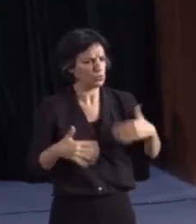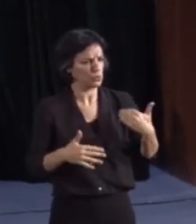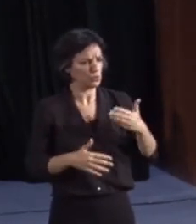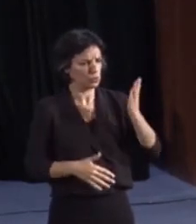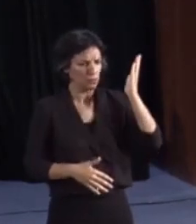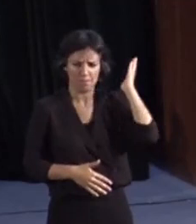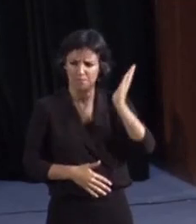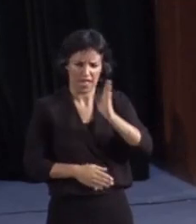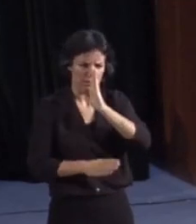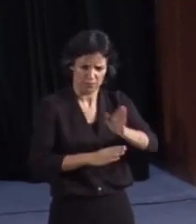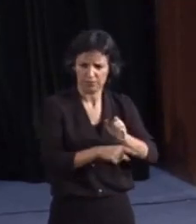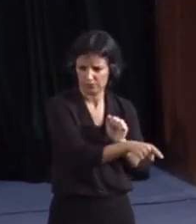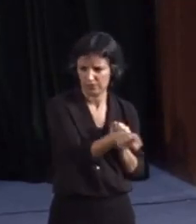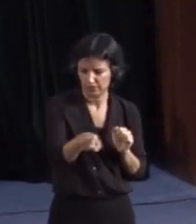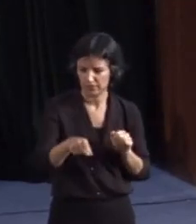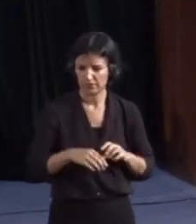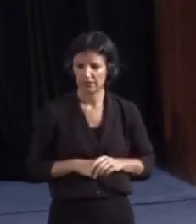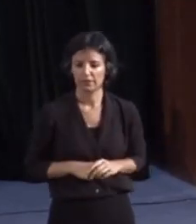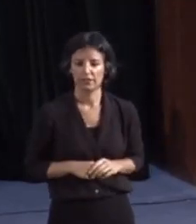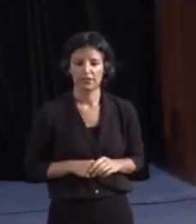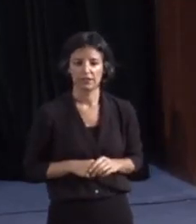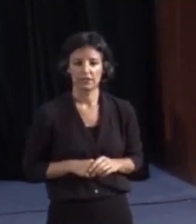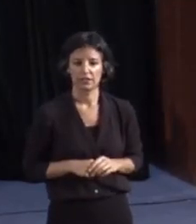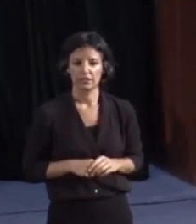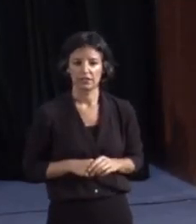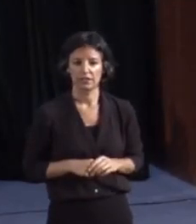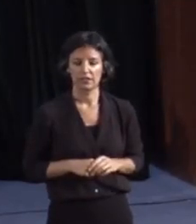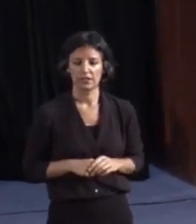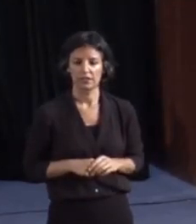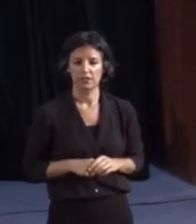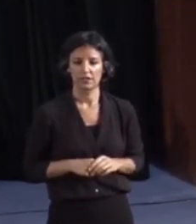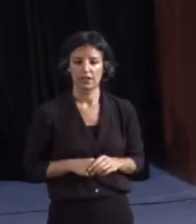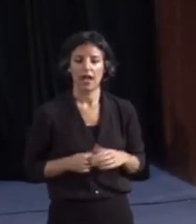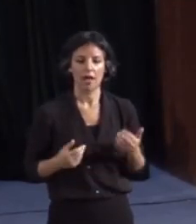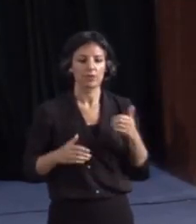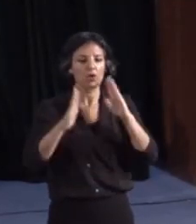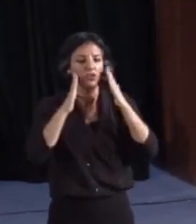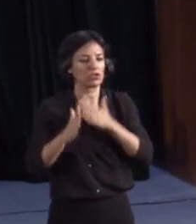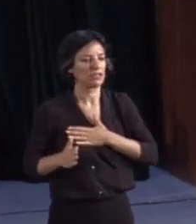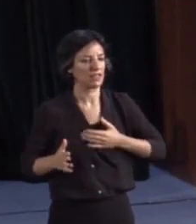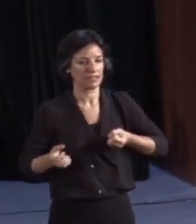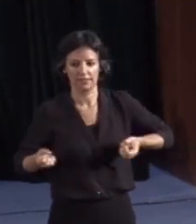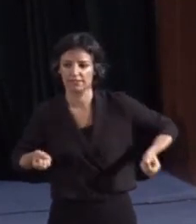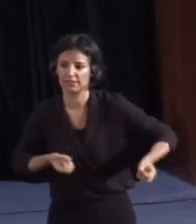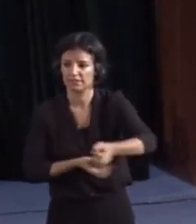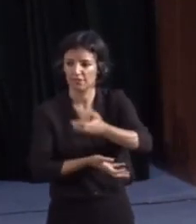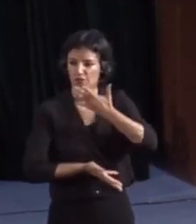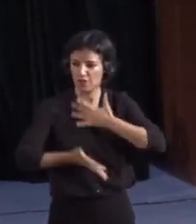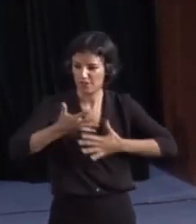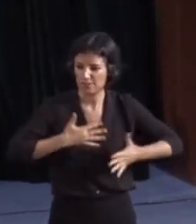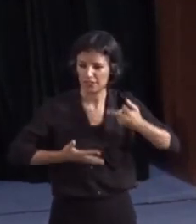directamente. Vi que buscábamos ofrecer un espacio de encuentro para el intercambio de conocimientos,